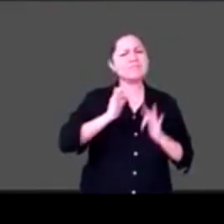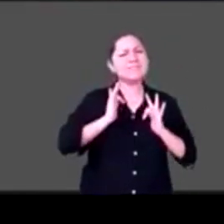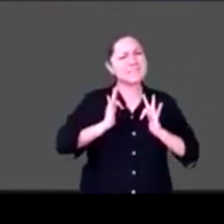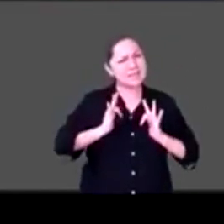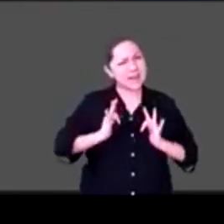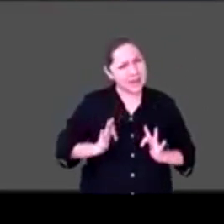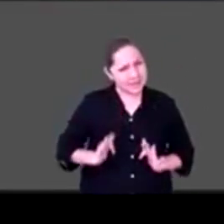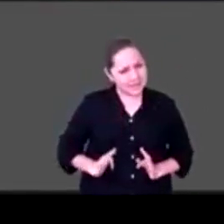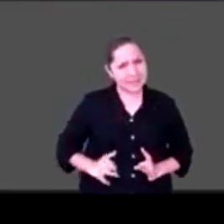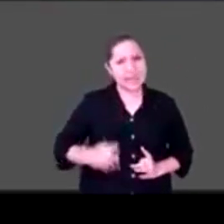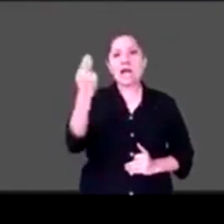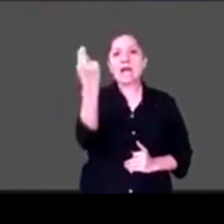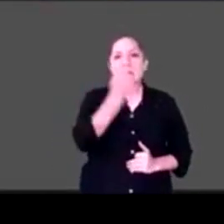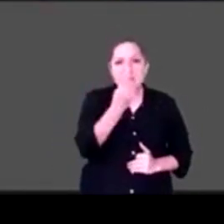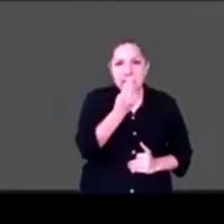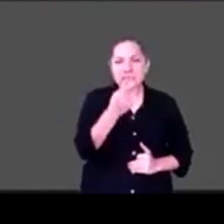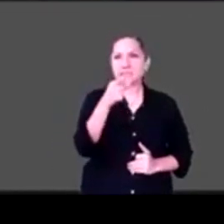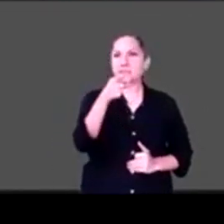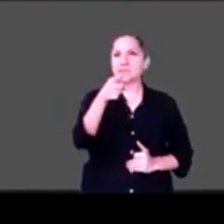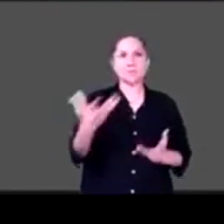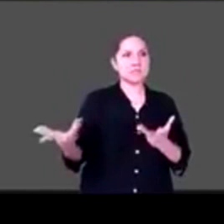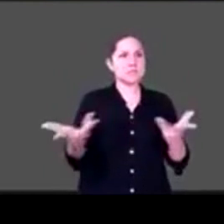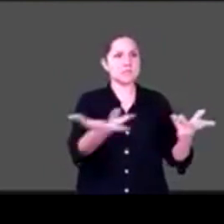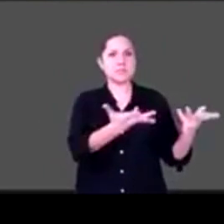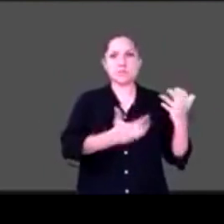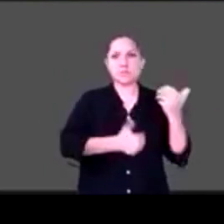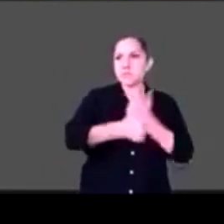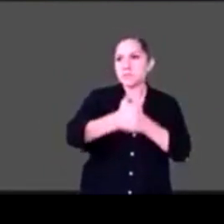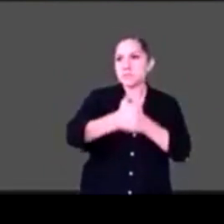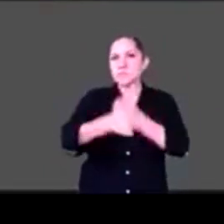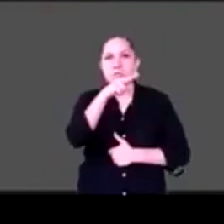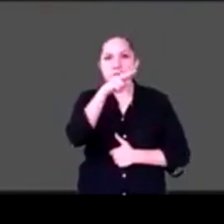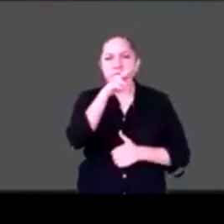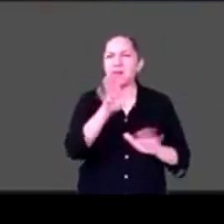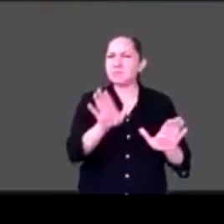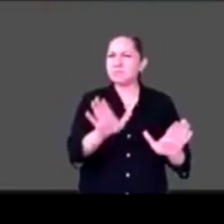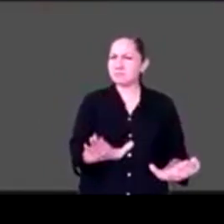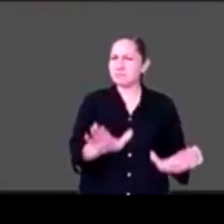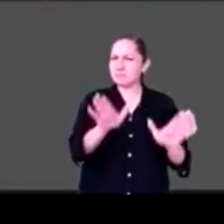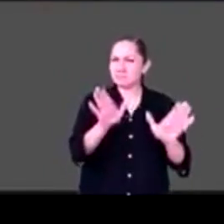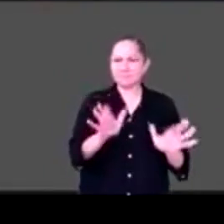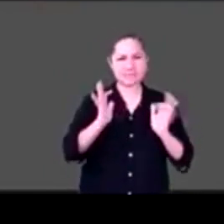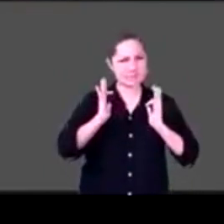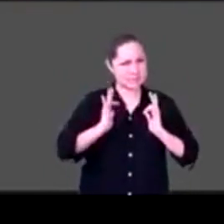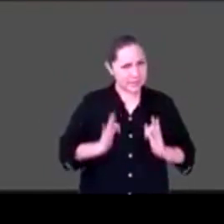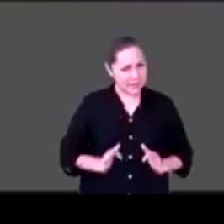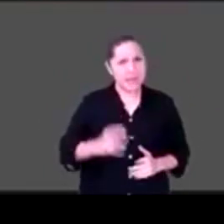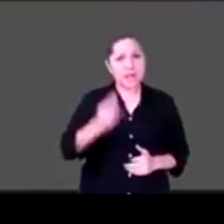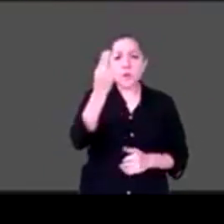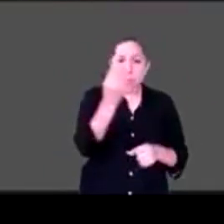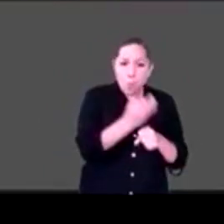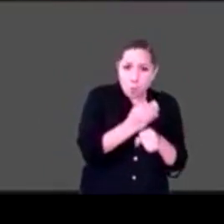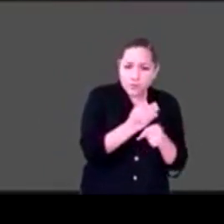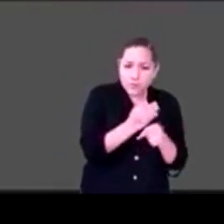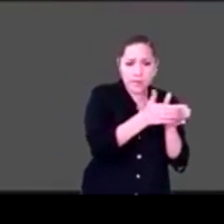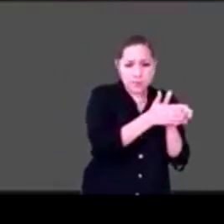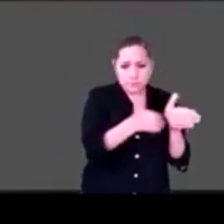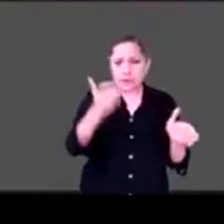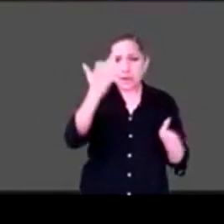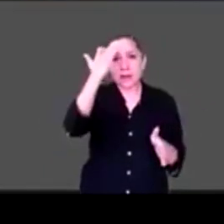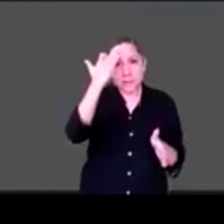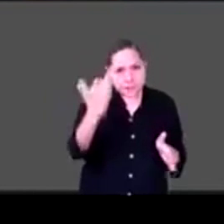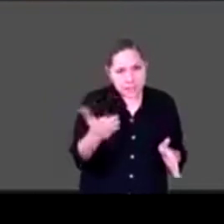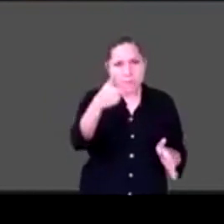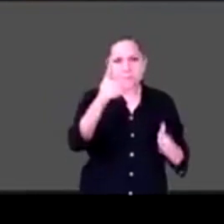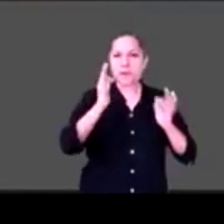hay que dejar de exigirnos tanto, de veras, o sea, creo que es un momento muy importante para que nuestros hijos e hijas aprendan